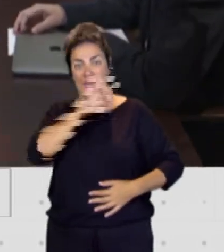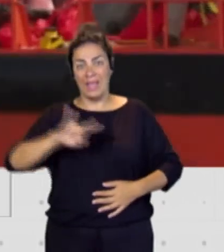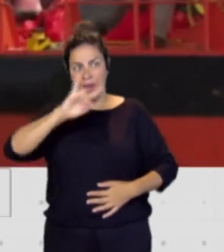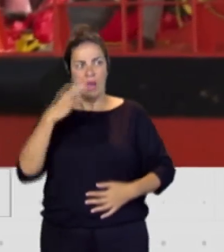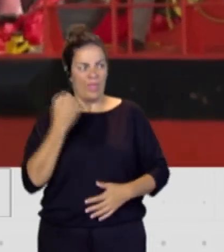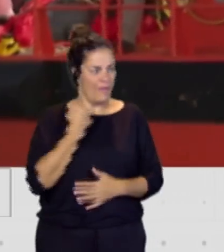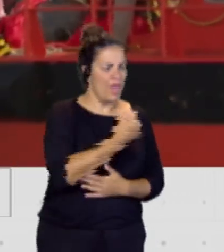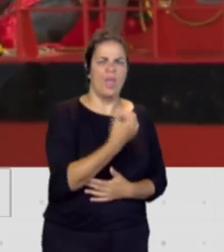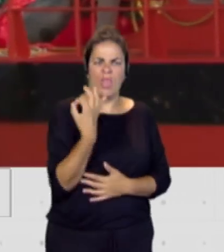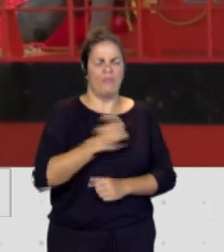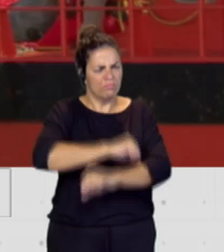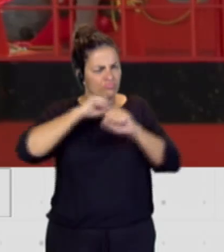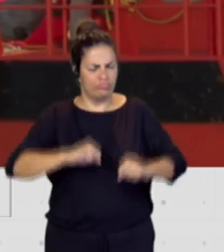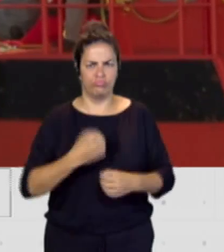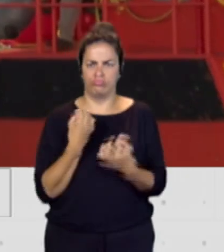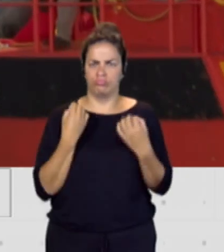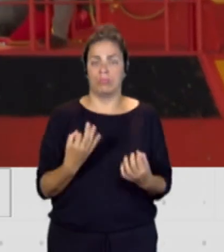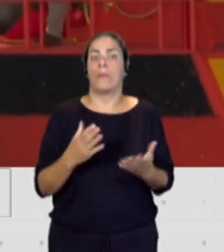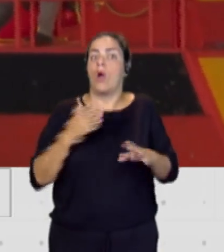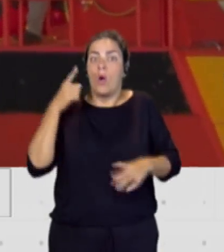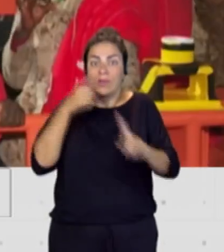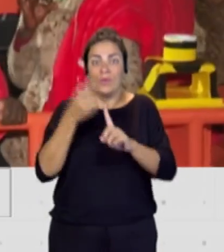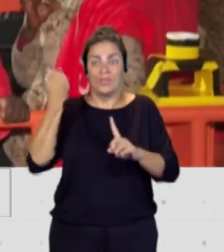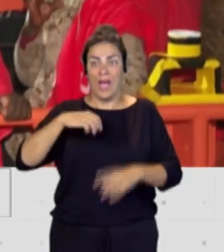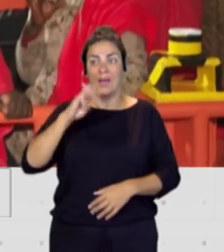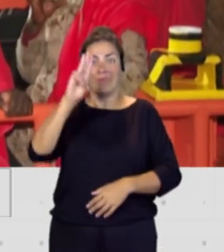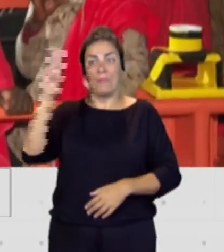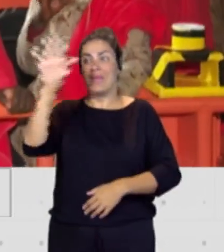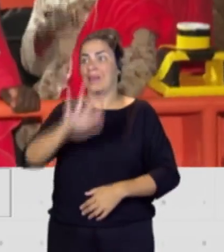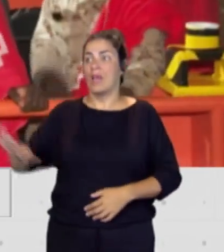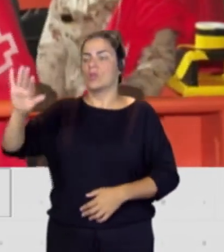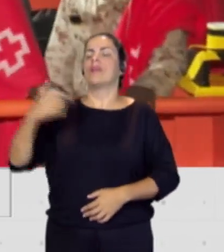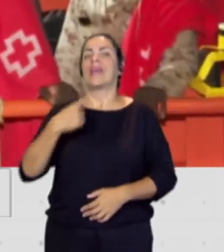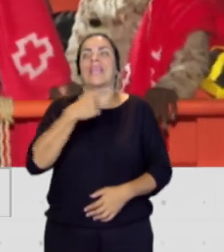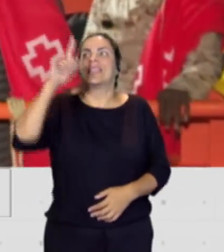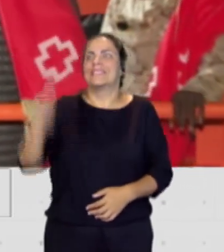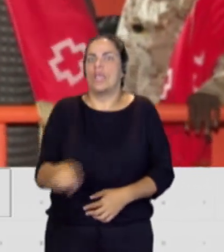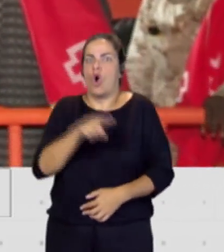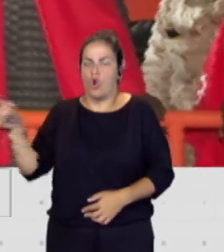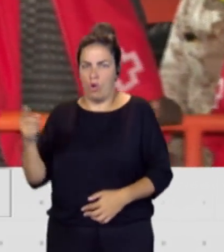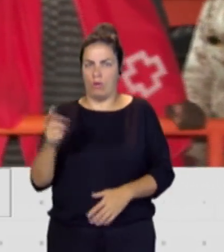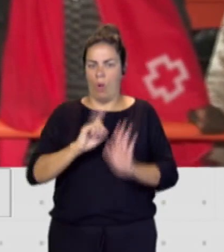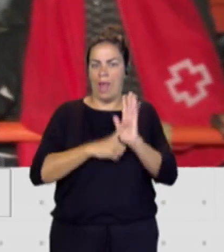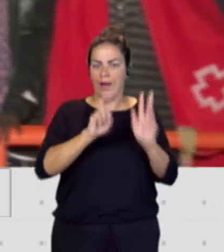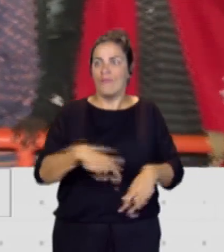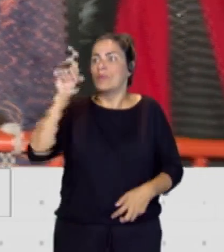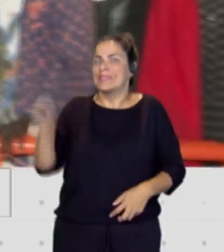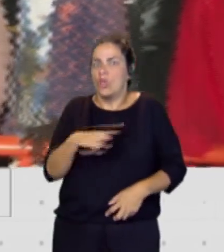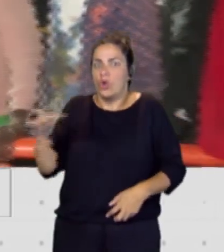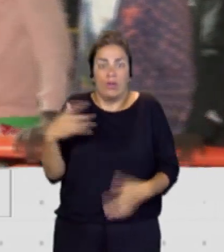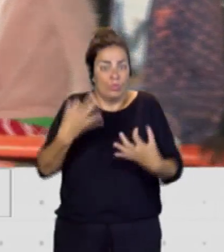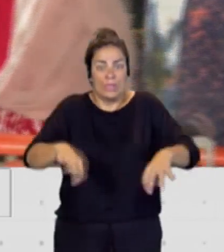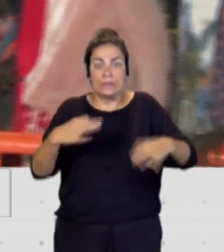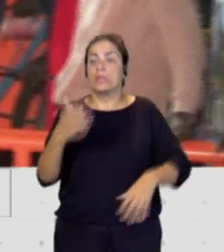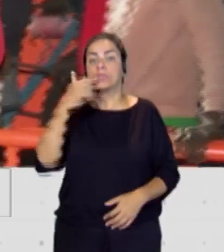contundente para que por fin el Partido Popular Nacional diga que sí o no a esta reforma. muy sencillo. Pero si el Partido